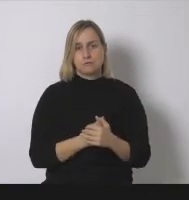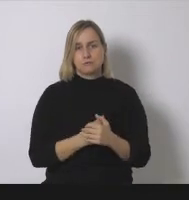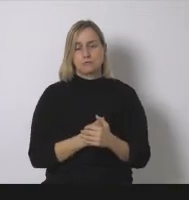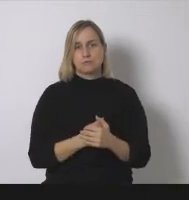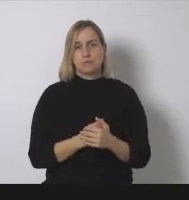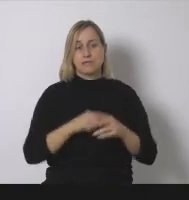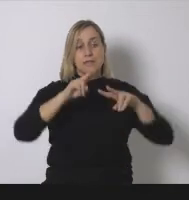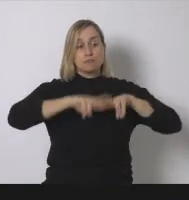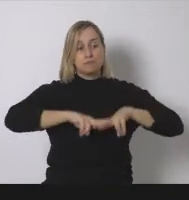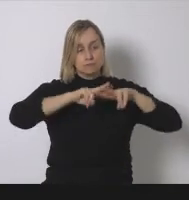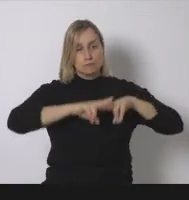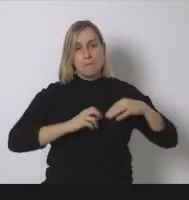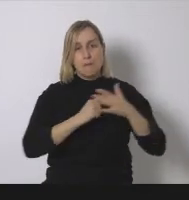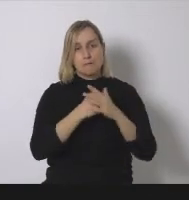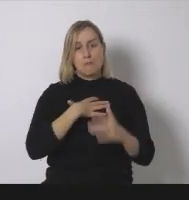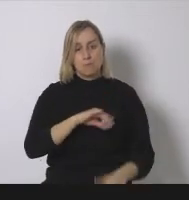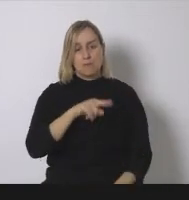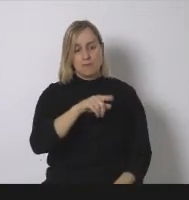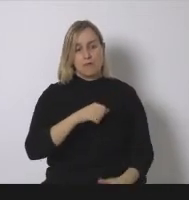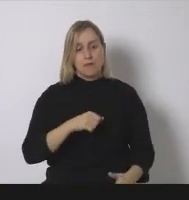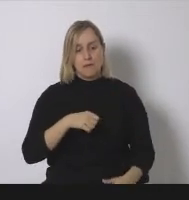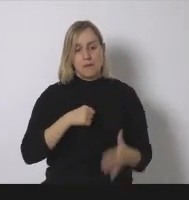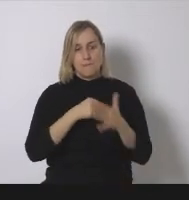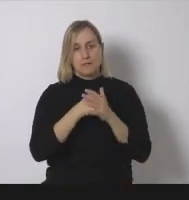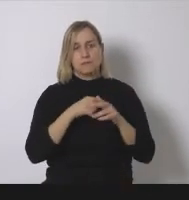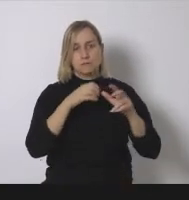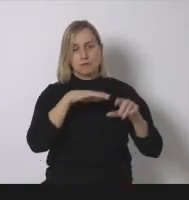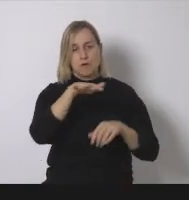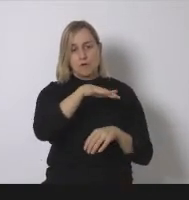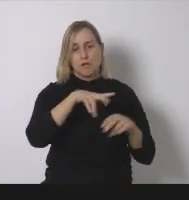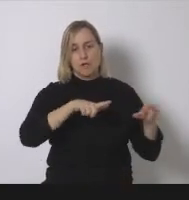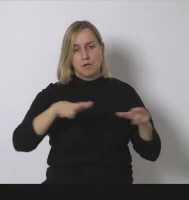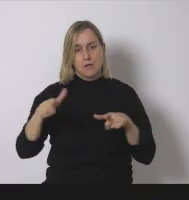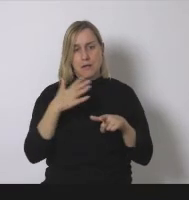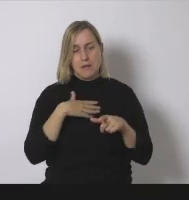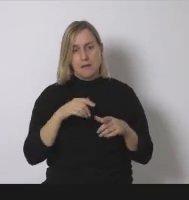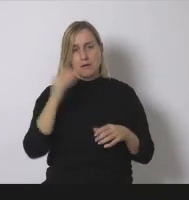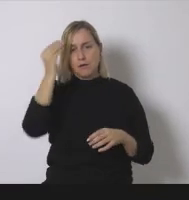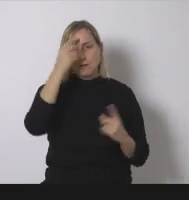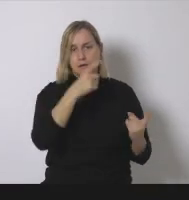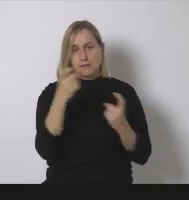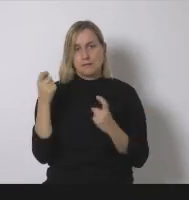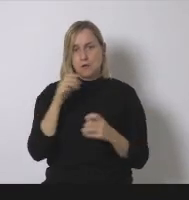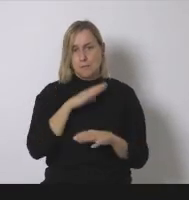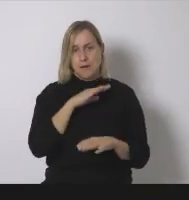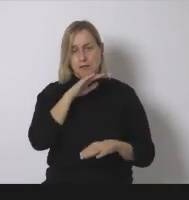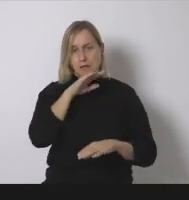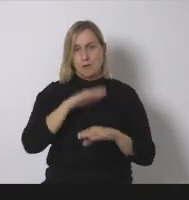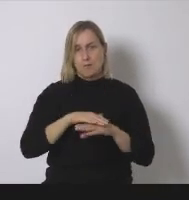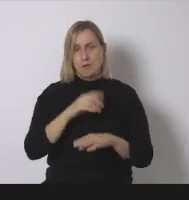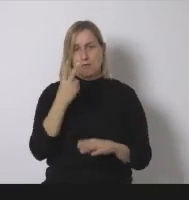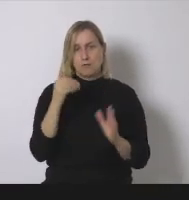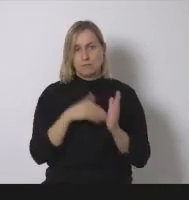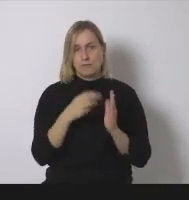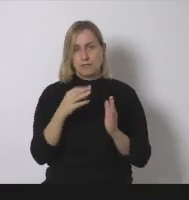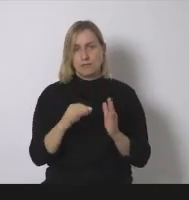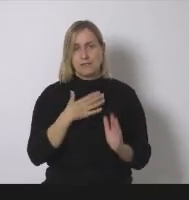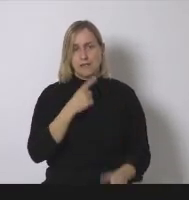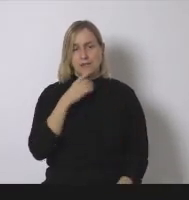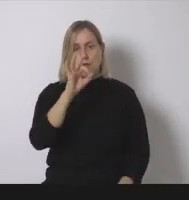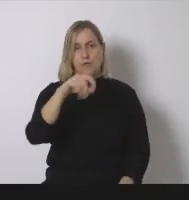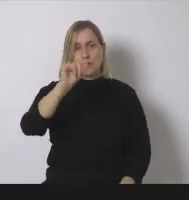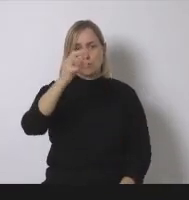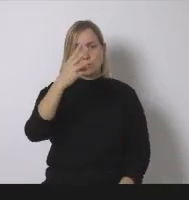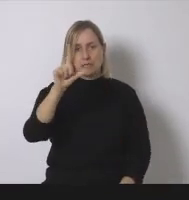fotovoltaica de la superficie total para lo que es necesario para llegar al 2030 un 0,37% pero yendo a un análisis de máximos de